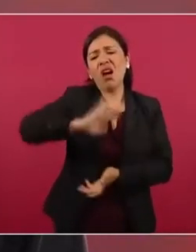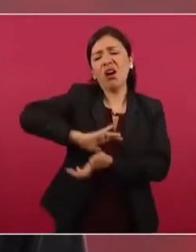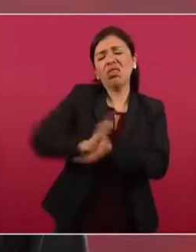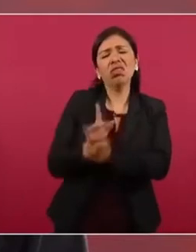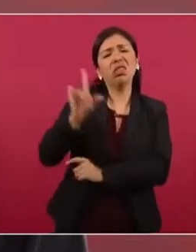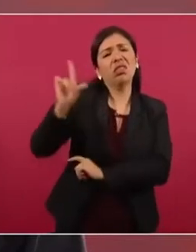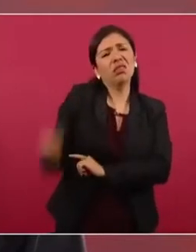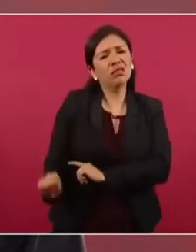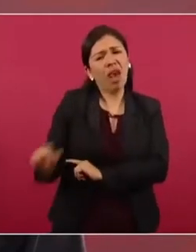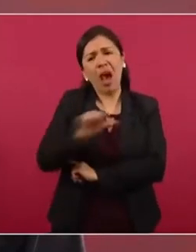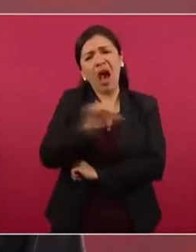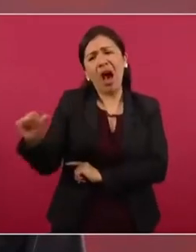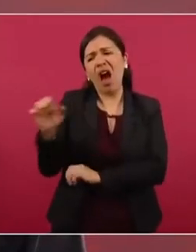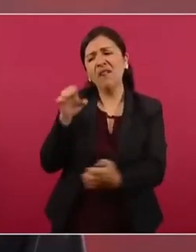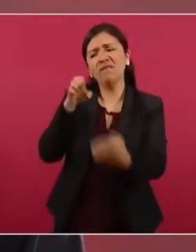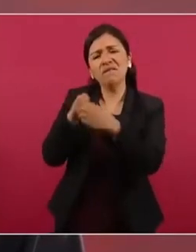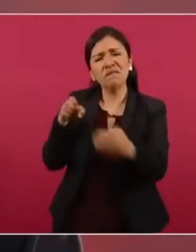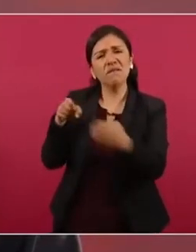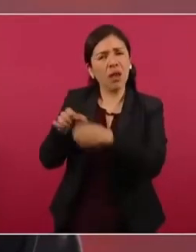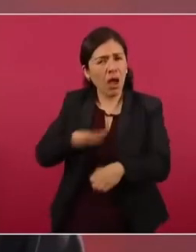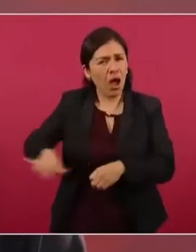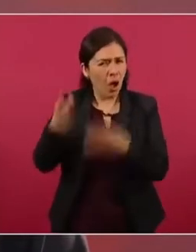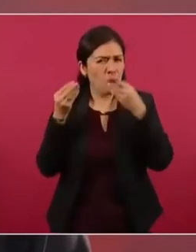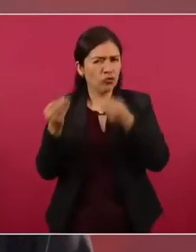atole con el dedo. Entonces,